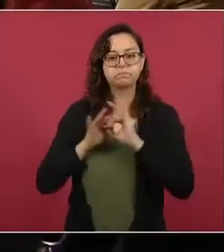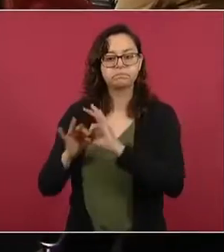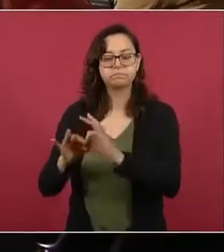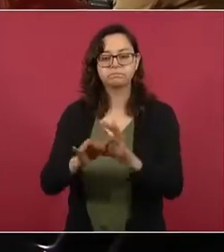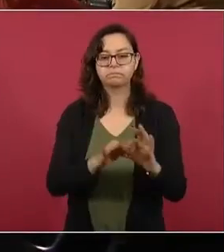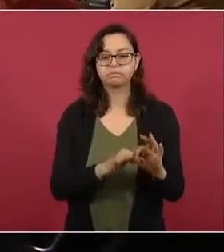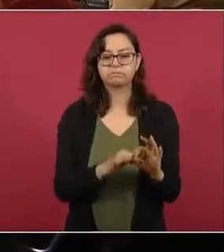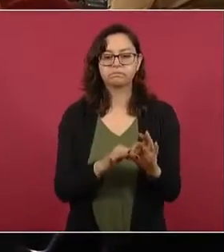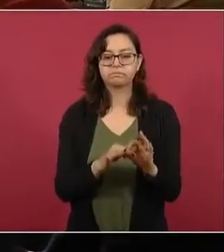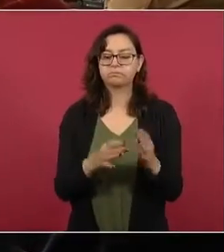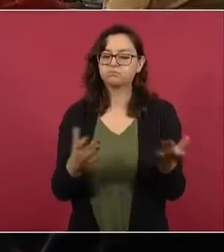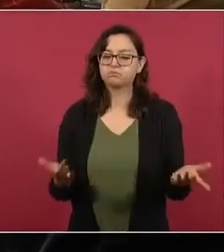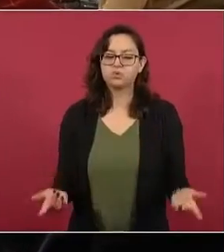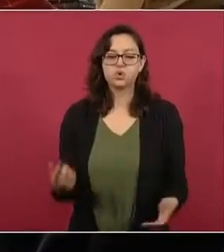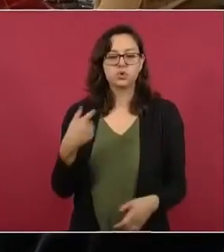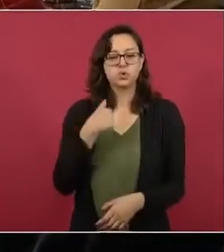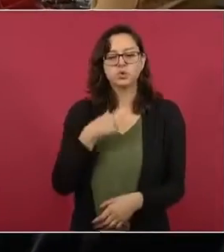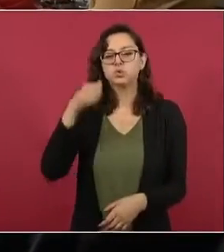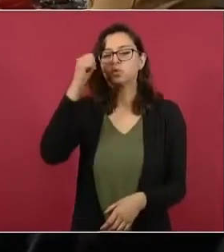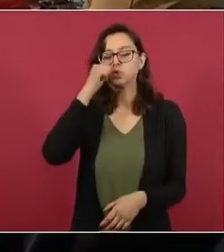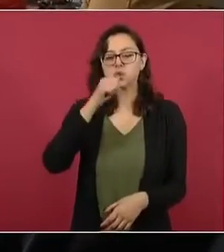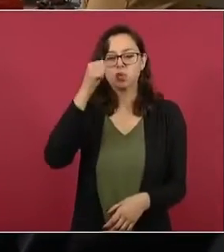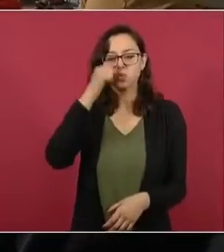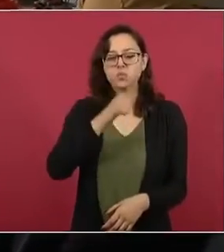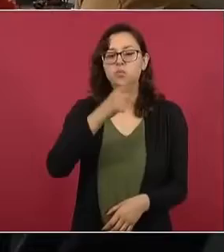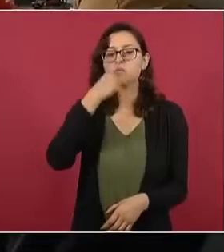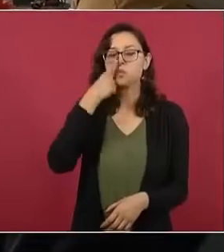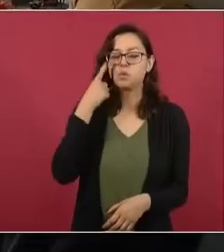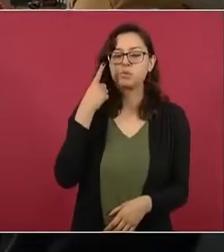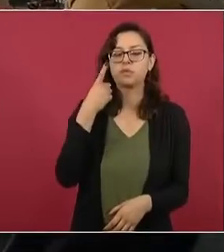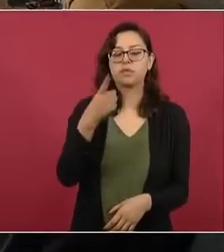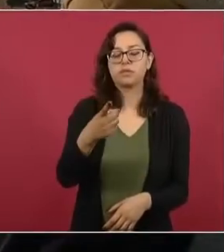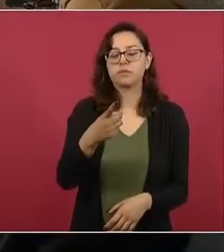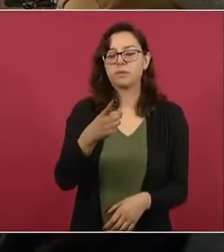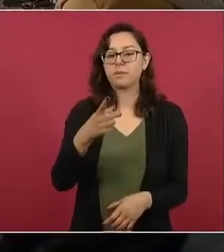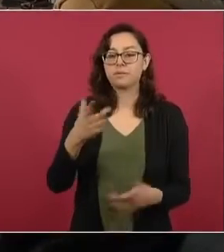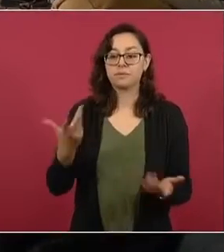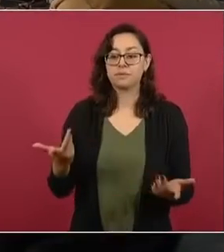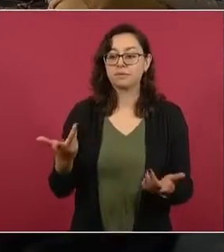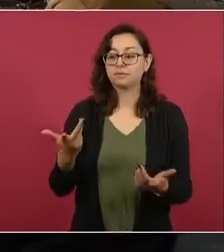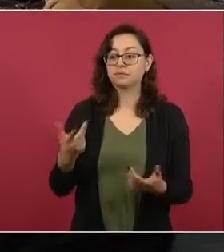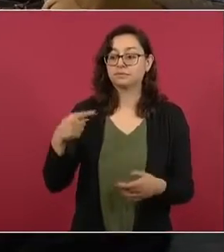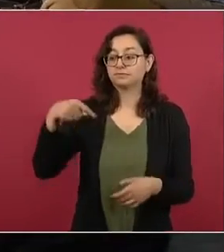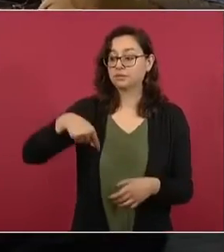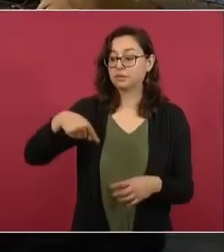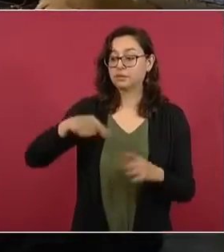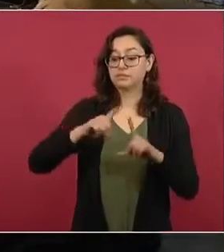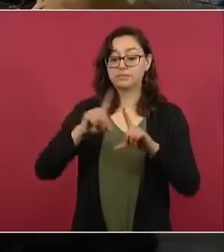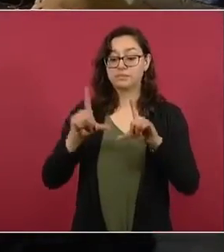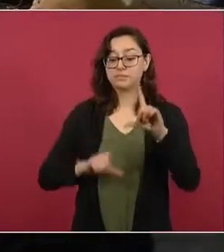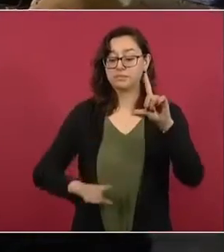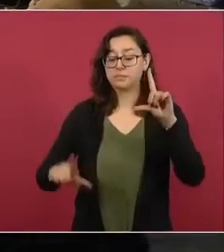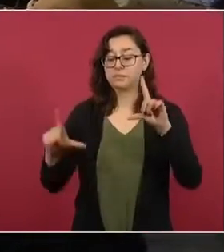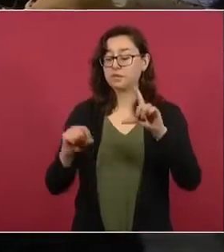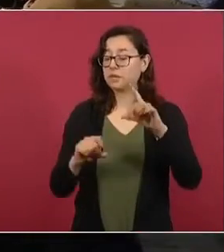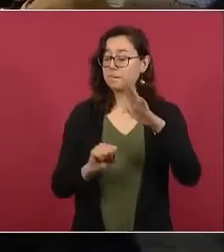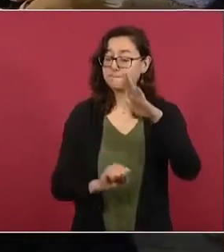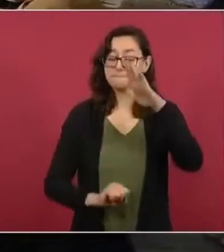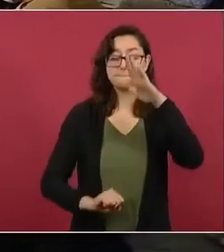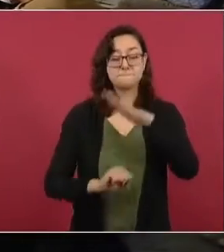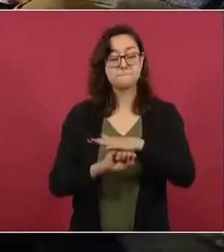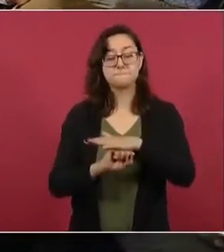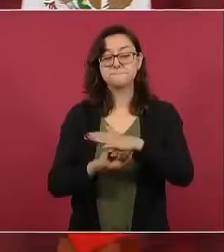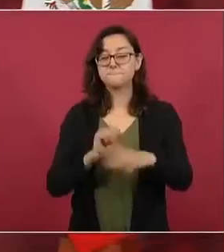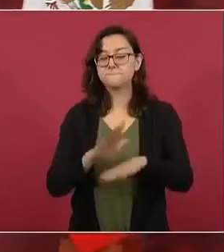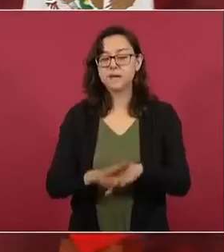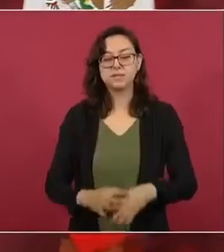Siempre lo he dicho, la principal institución de seguridad social de nuestro